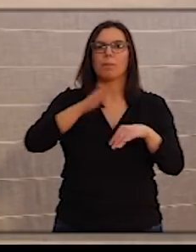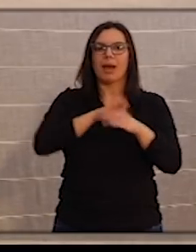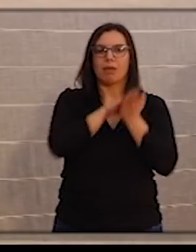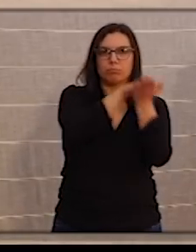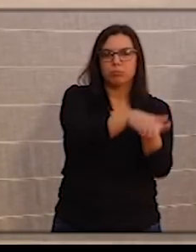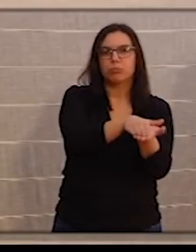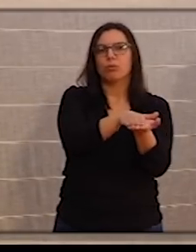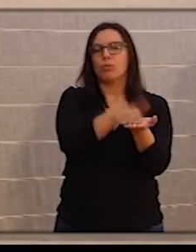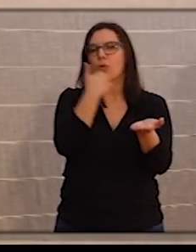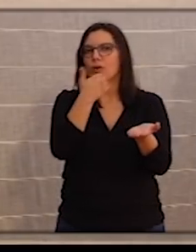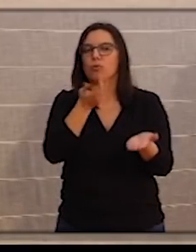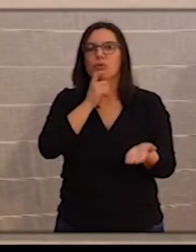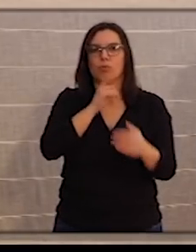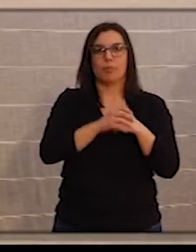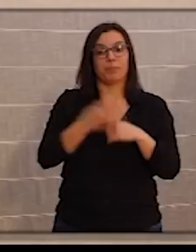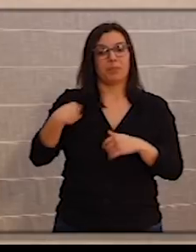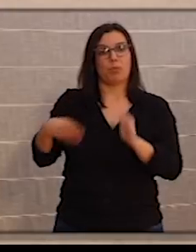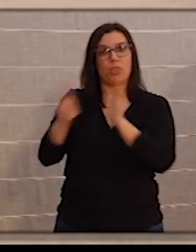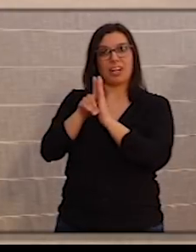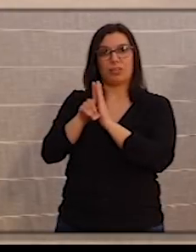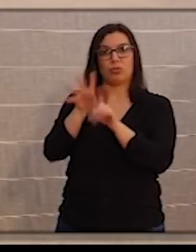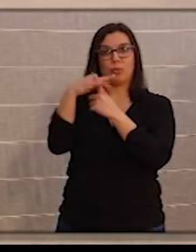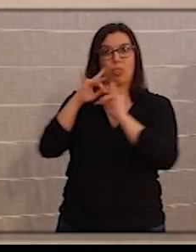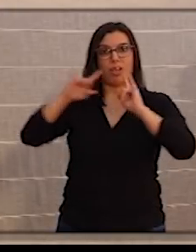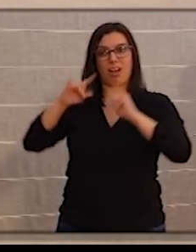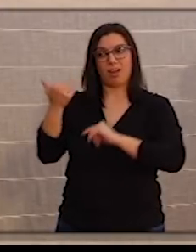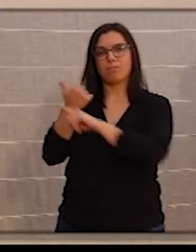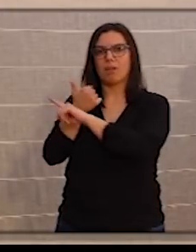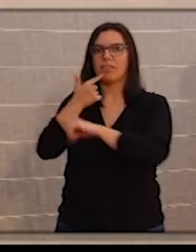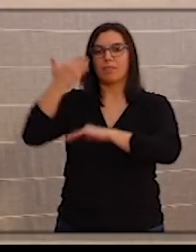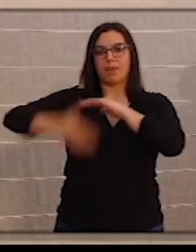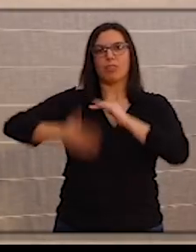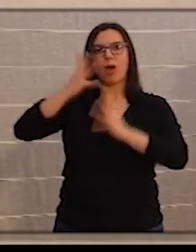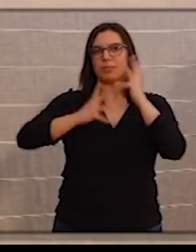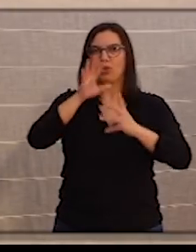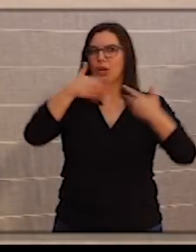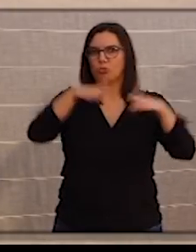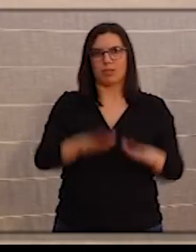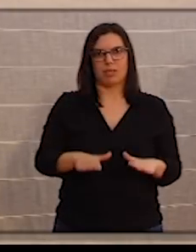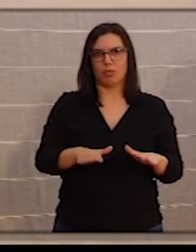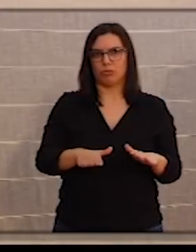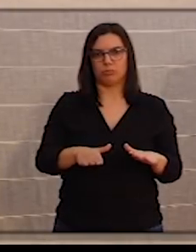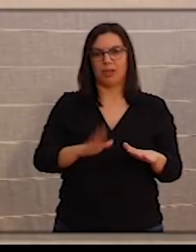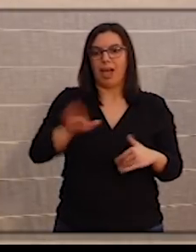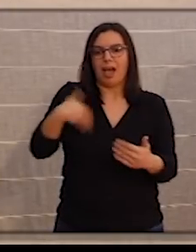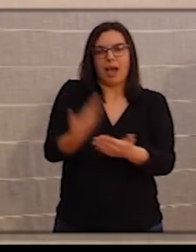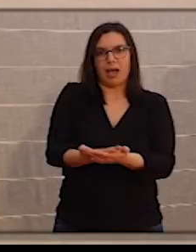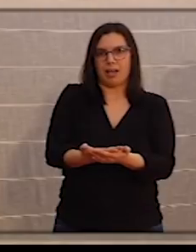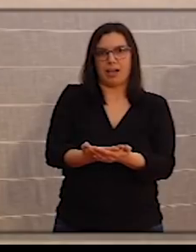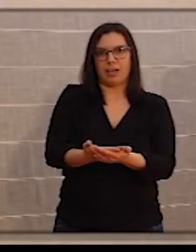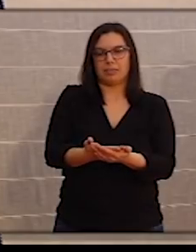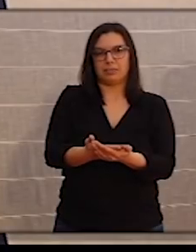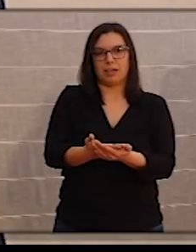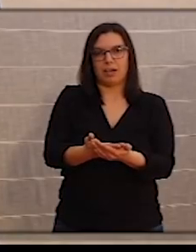etcétera? El decreto de alarma responde a esa pregunta. Los plazos administrativos se suspenden durante el tiempo que dure